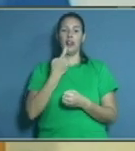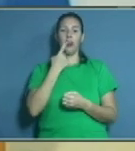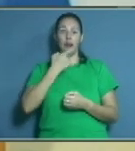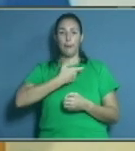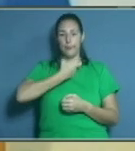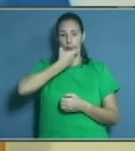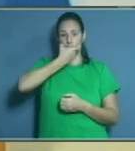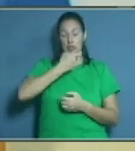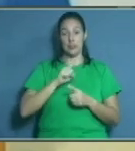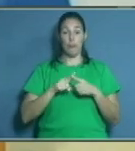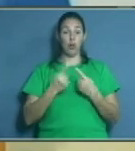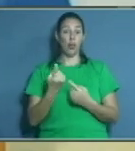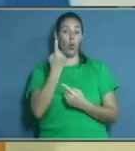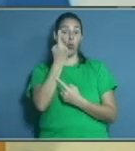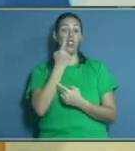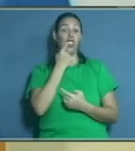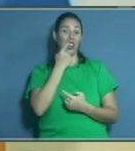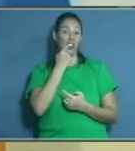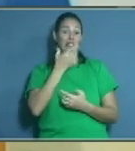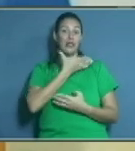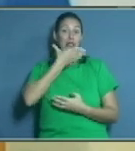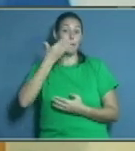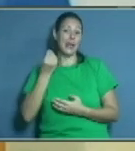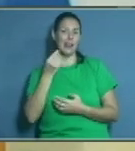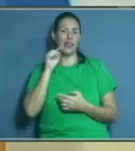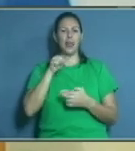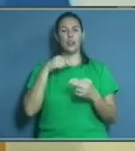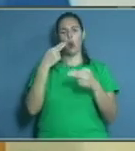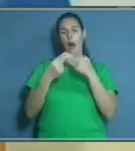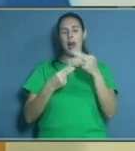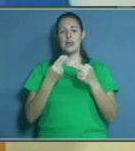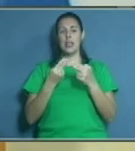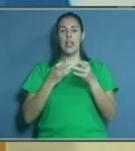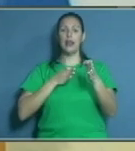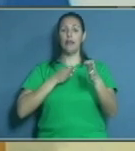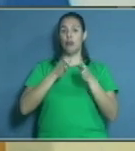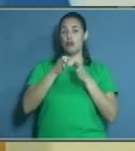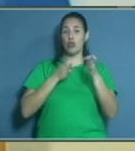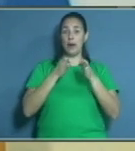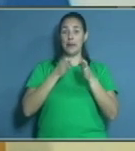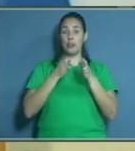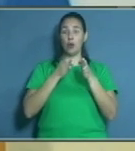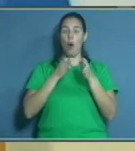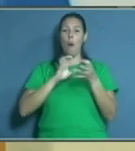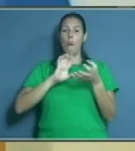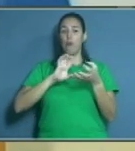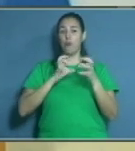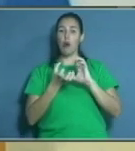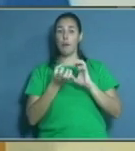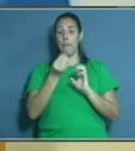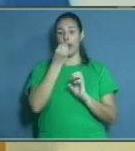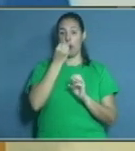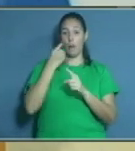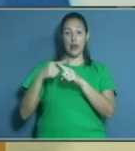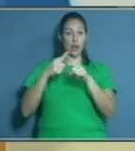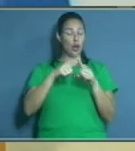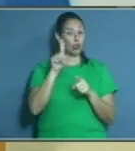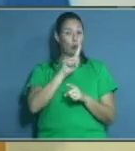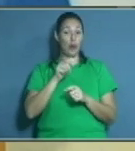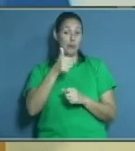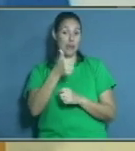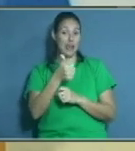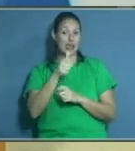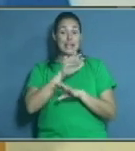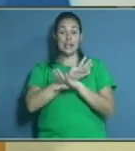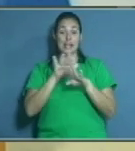Porque un diente que se pierde atenta contra el equilibrio y el buen funcionamiento del aparato masticatorio. Y al usted colocar la prótesis